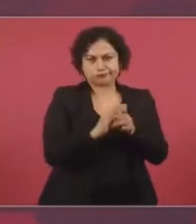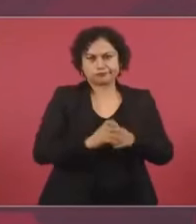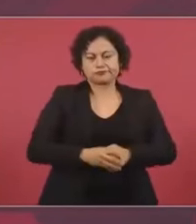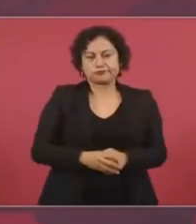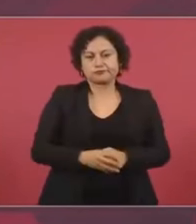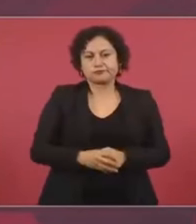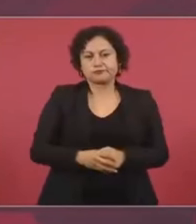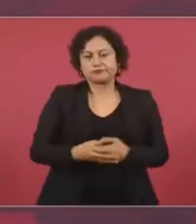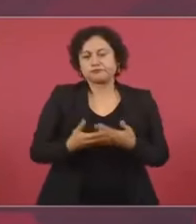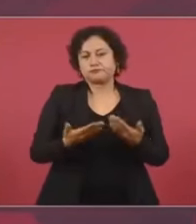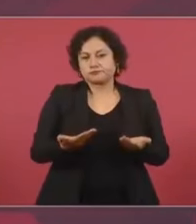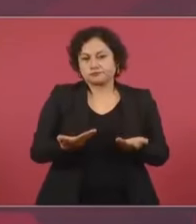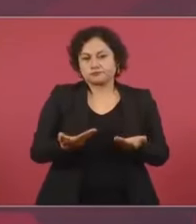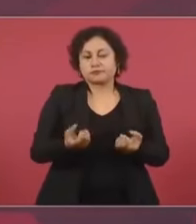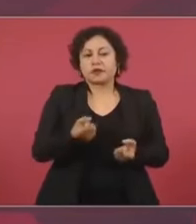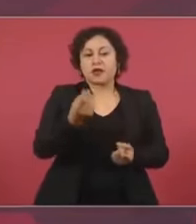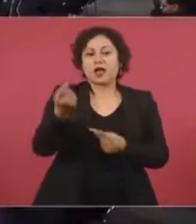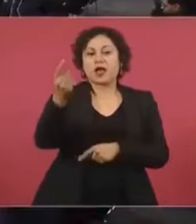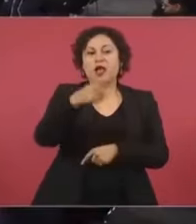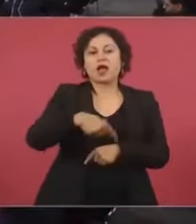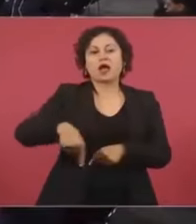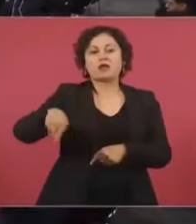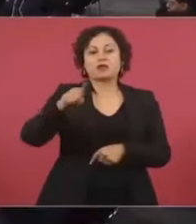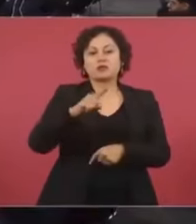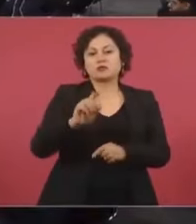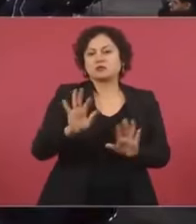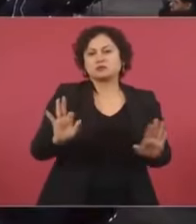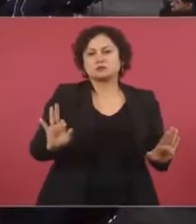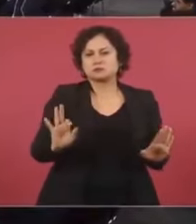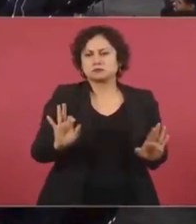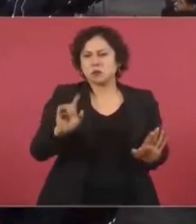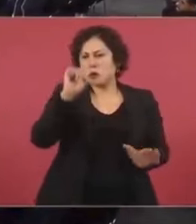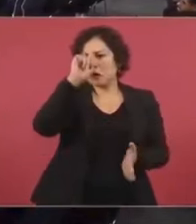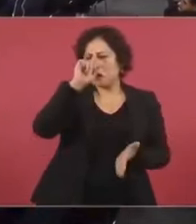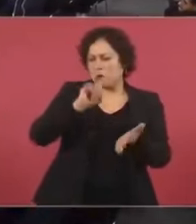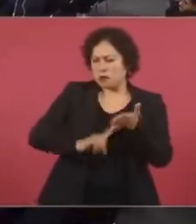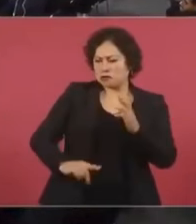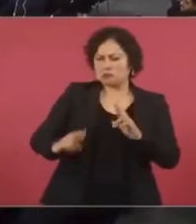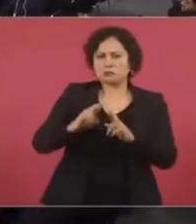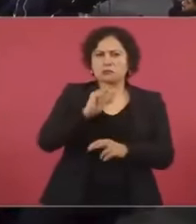Hay agnósticos guadalupanos.